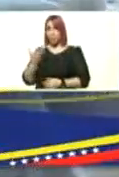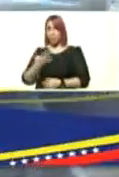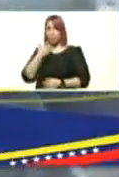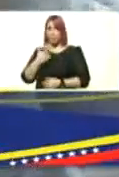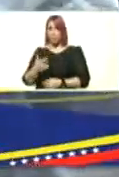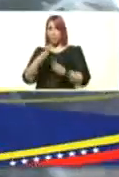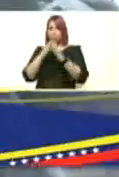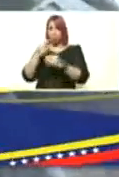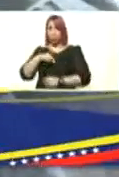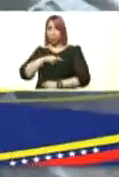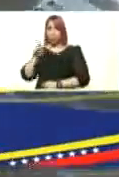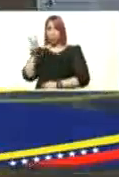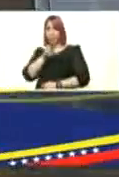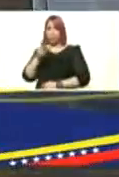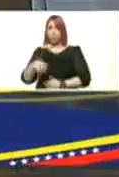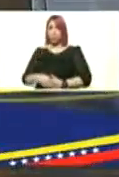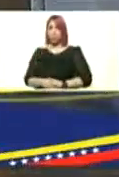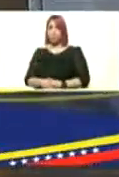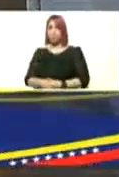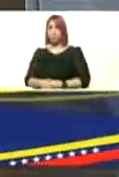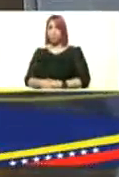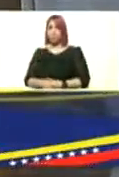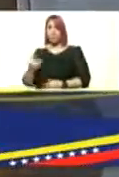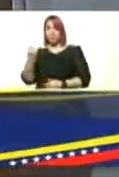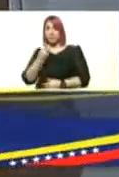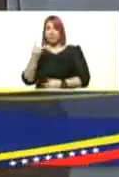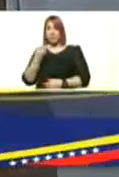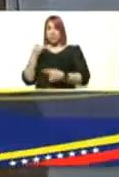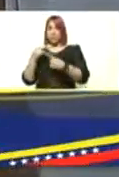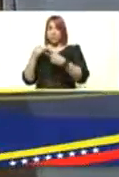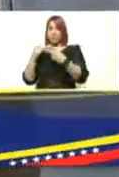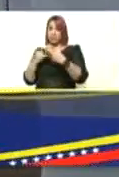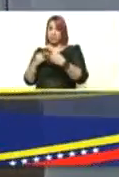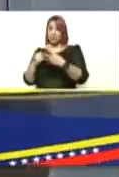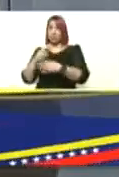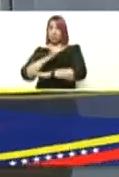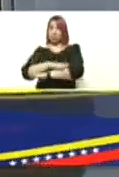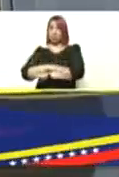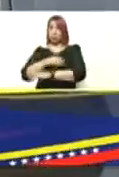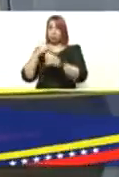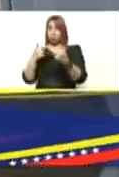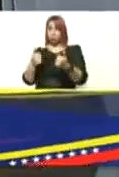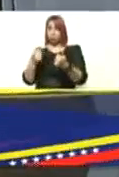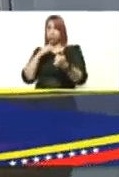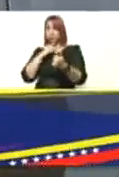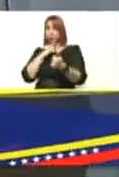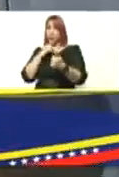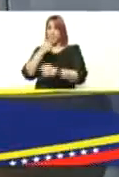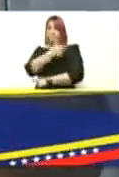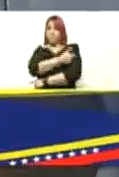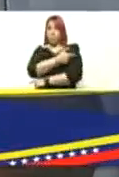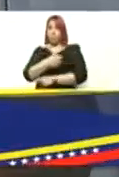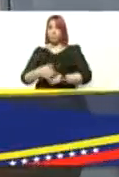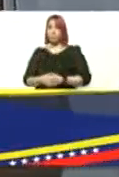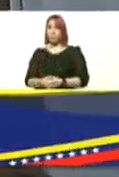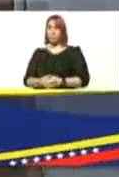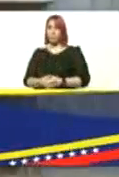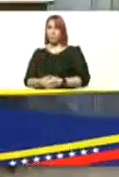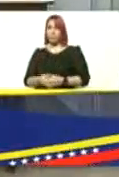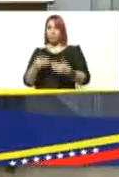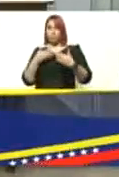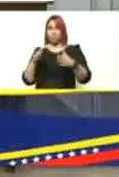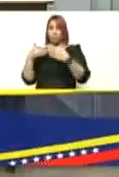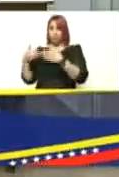que todos nuestros venezolanos nuestras venezolanas la única herramienta eficiente y eficaz se llama vacunación masiva para